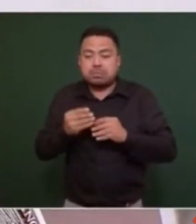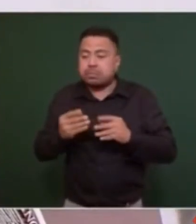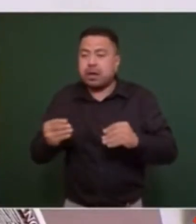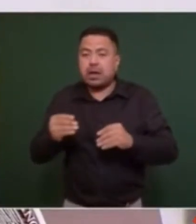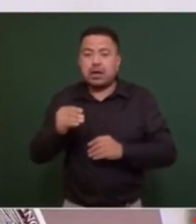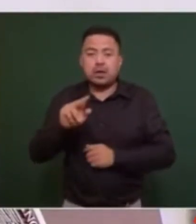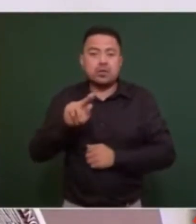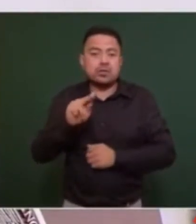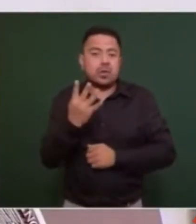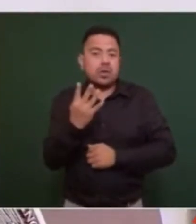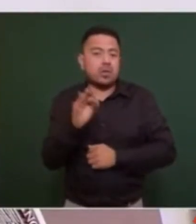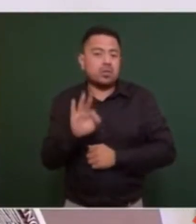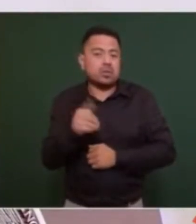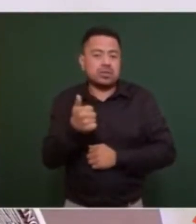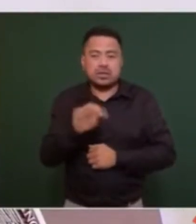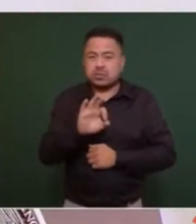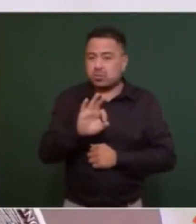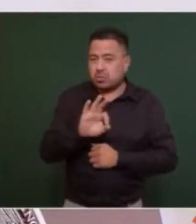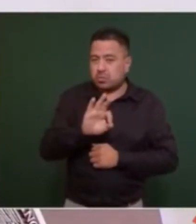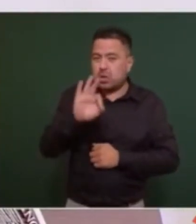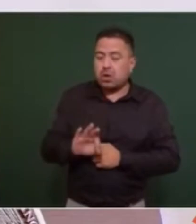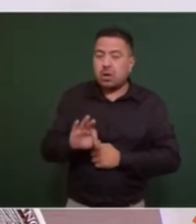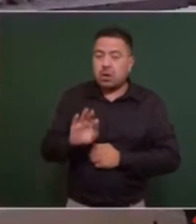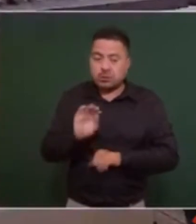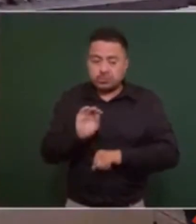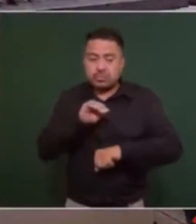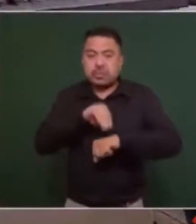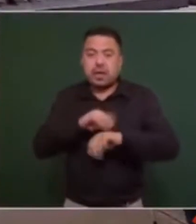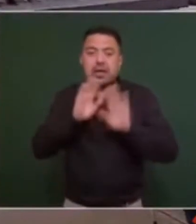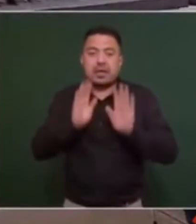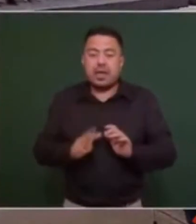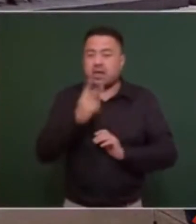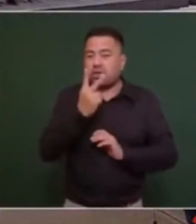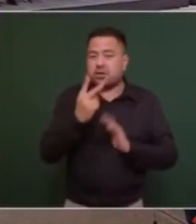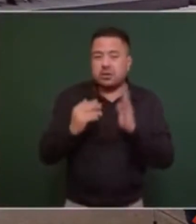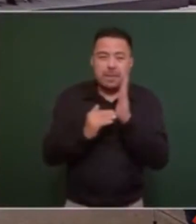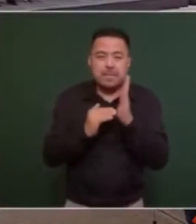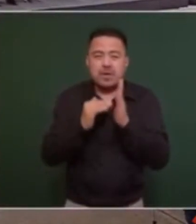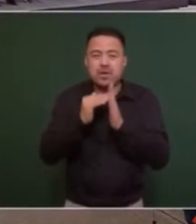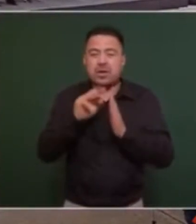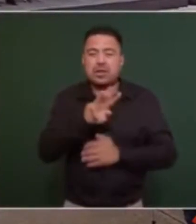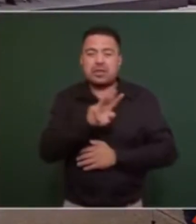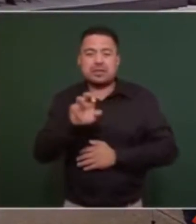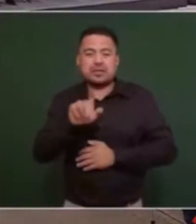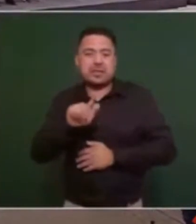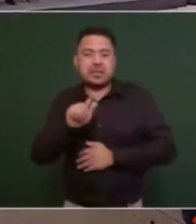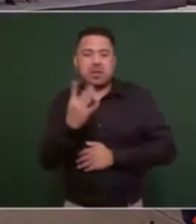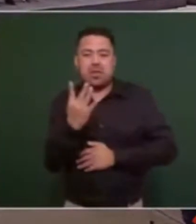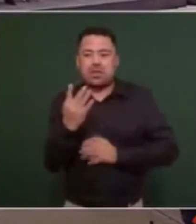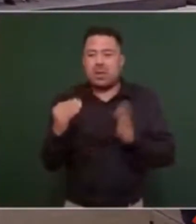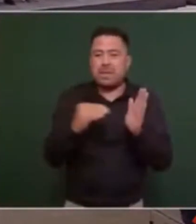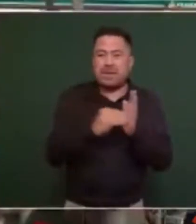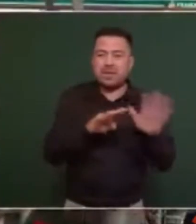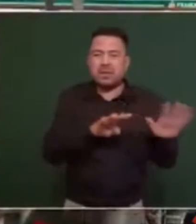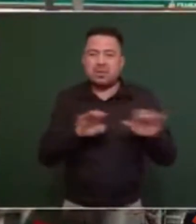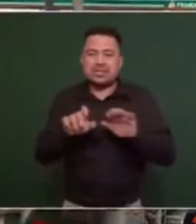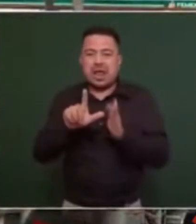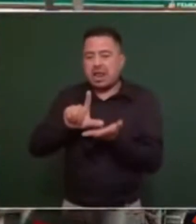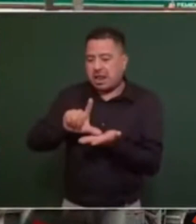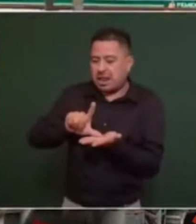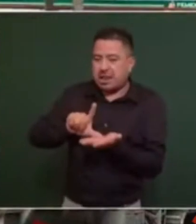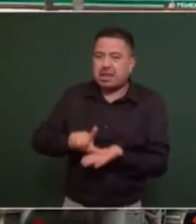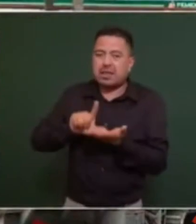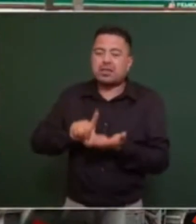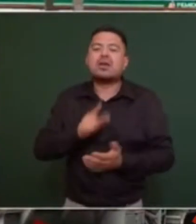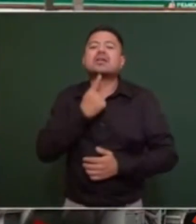.6%. Se han puesto a disposición 2.374.900 litros de